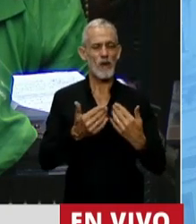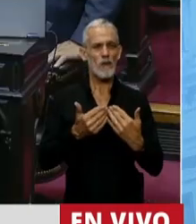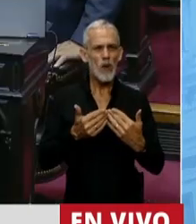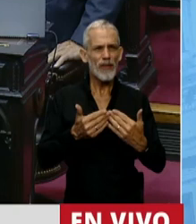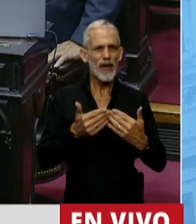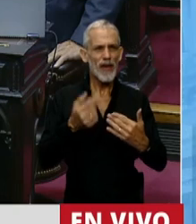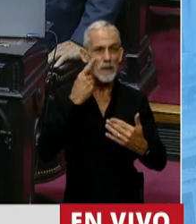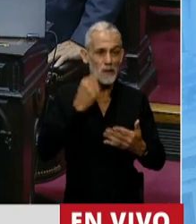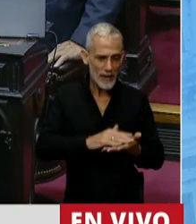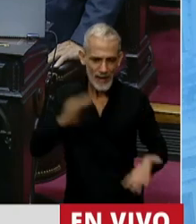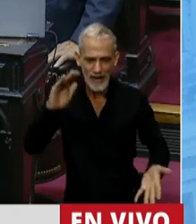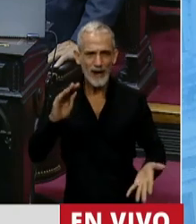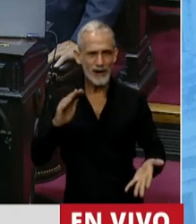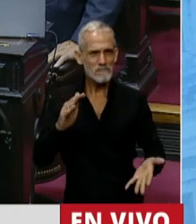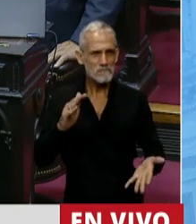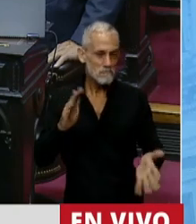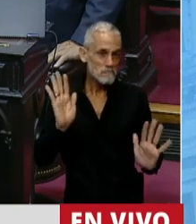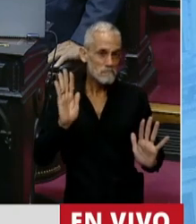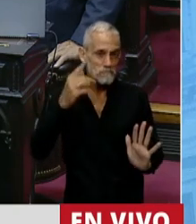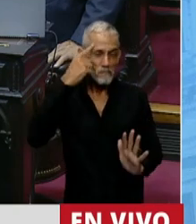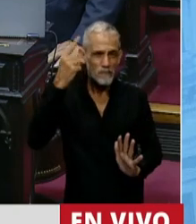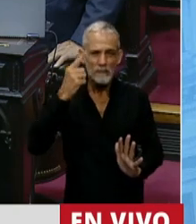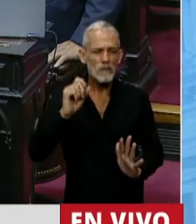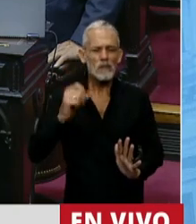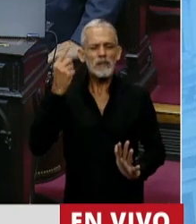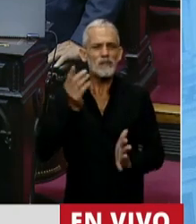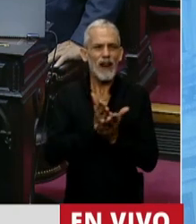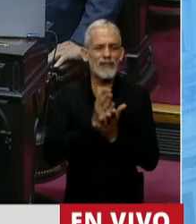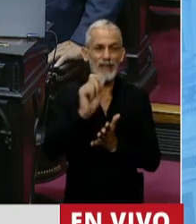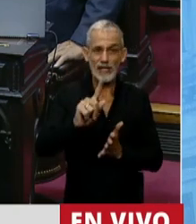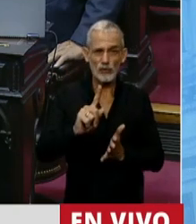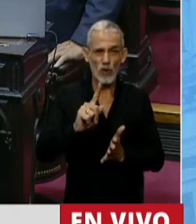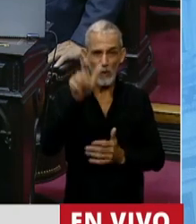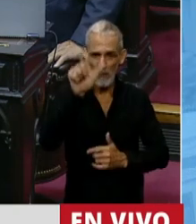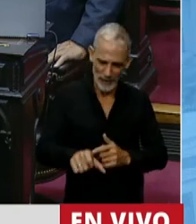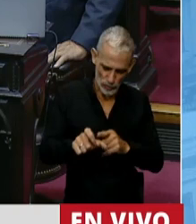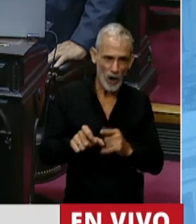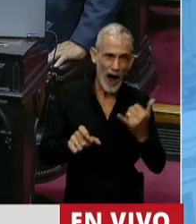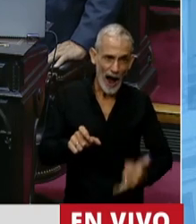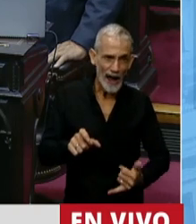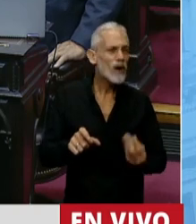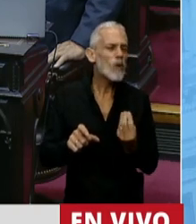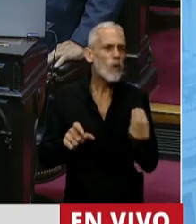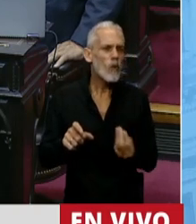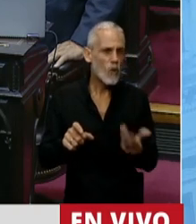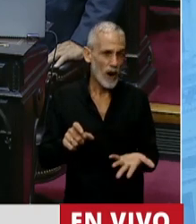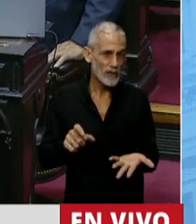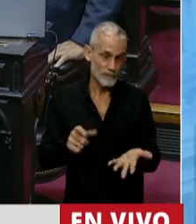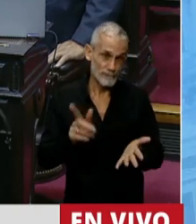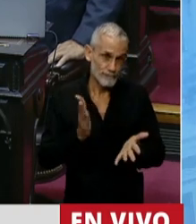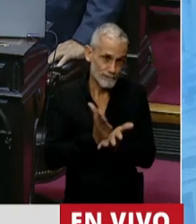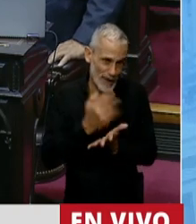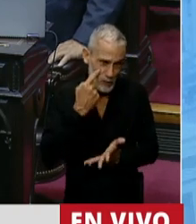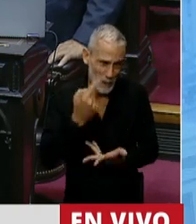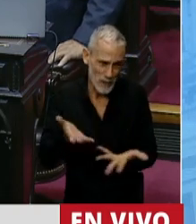con el poder vivir. Entendiendo que el principal derecho que tiene todo ser humano como persona es a